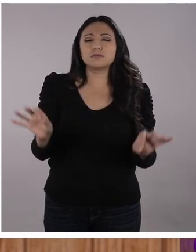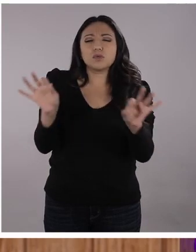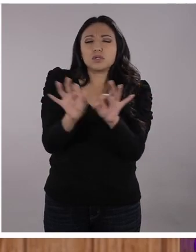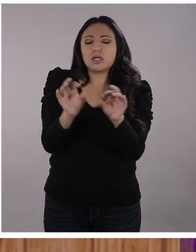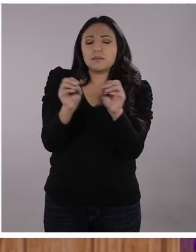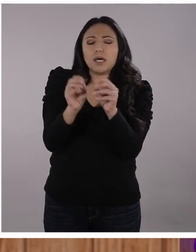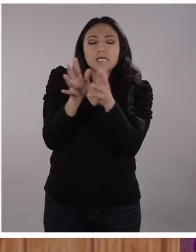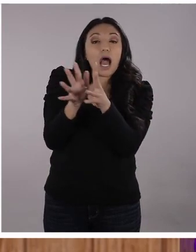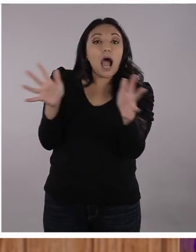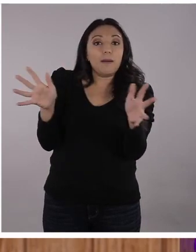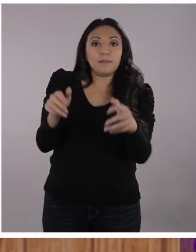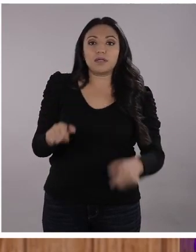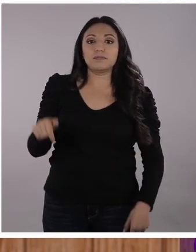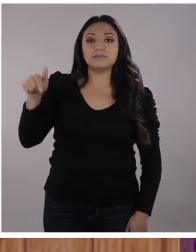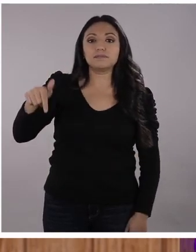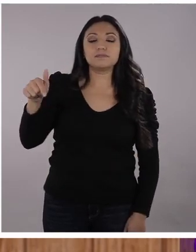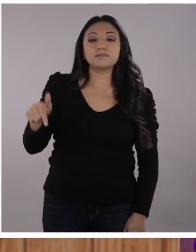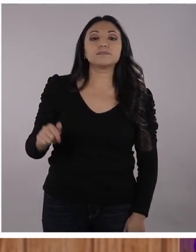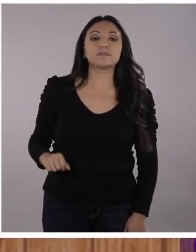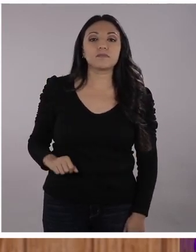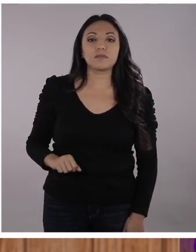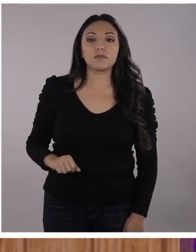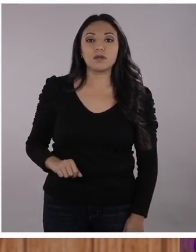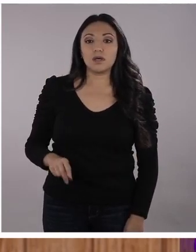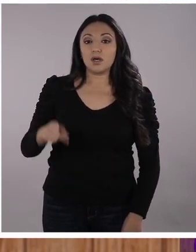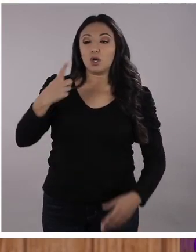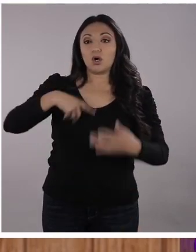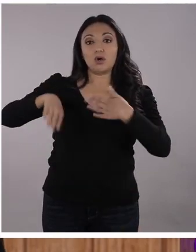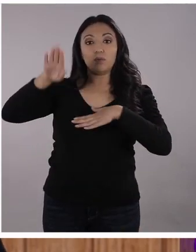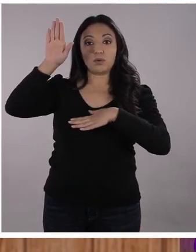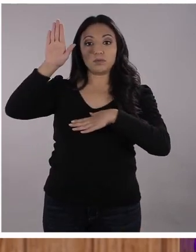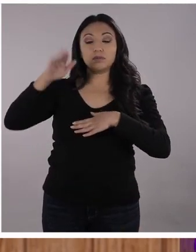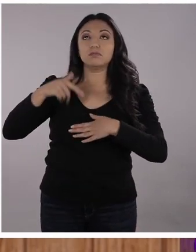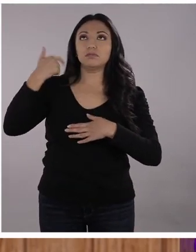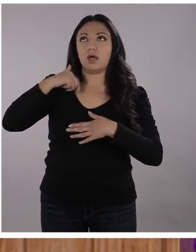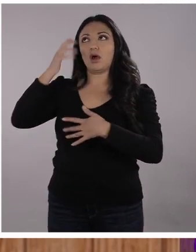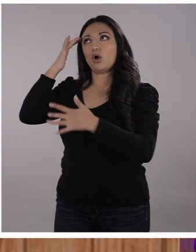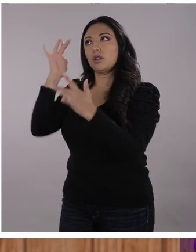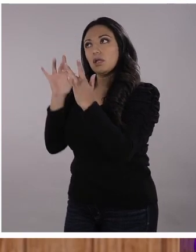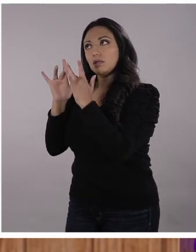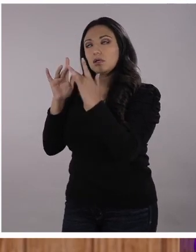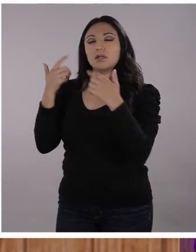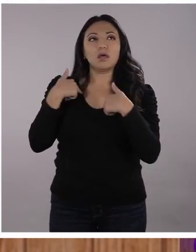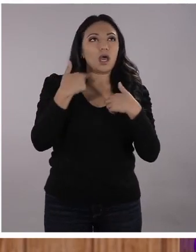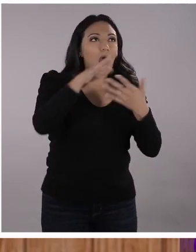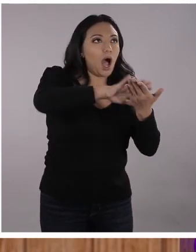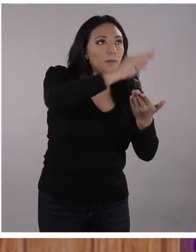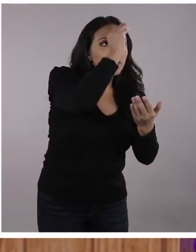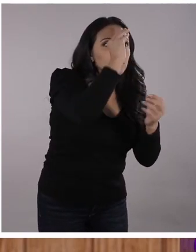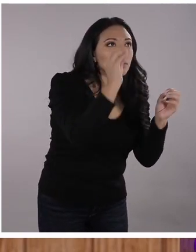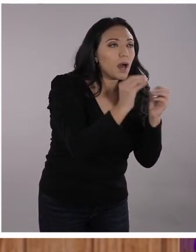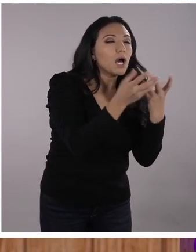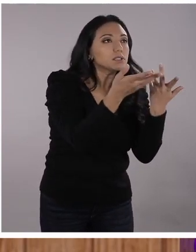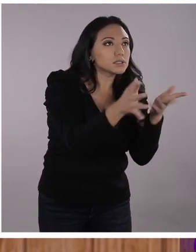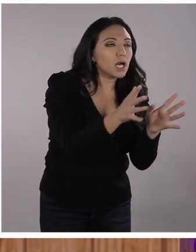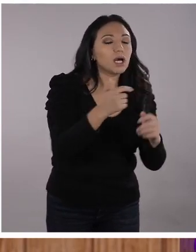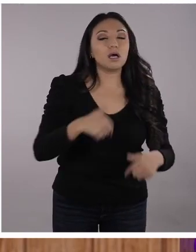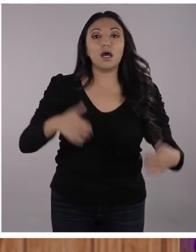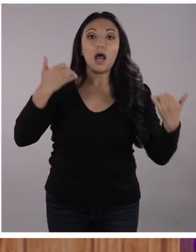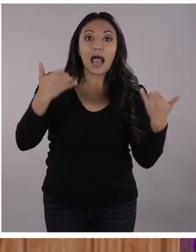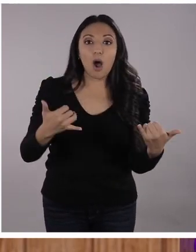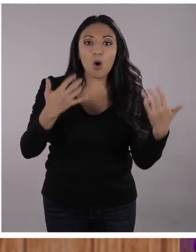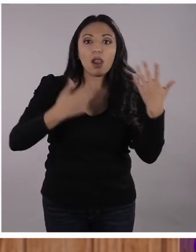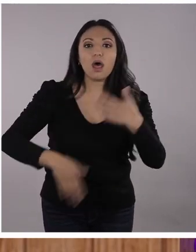más grande, más amplia, es la de desafiar. Ya conectaste, ya extiendes, dices qué más quisieras